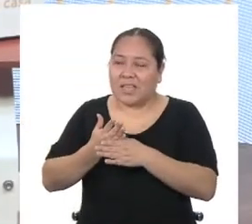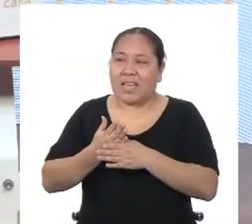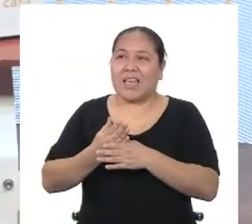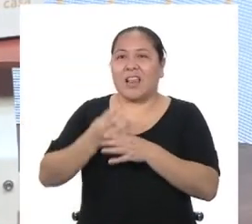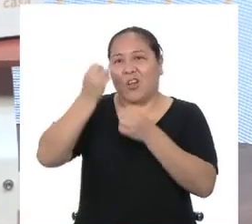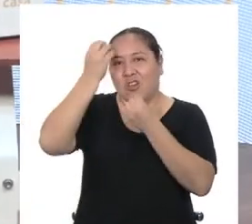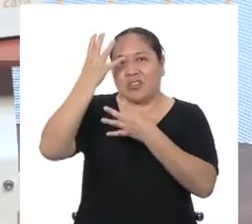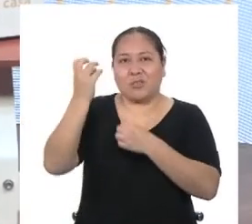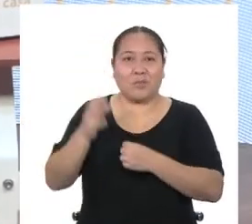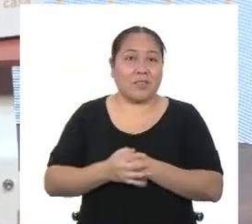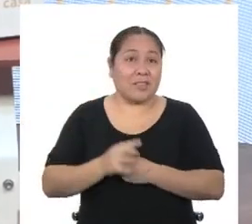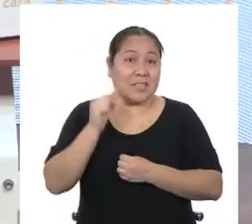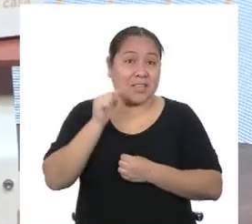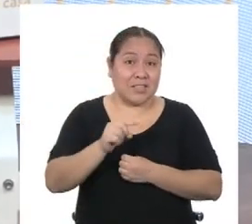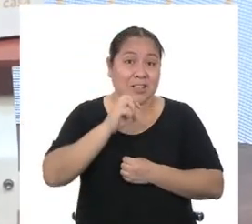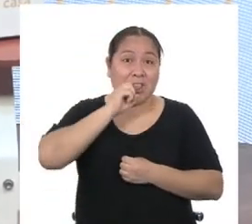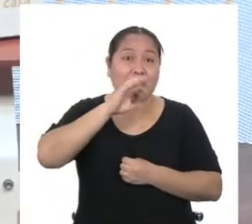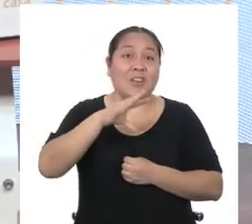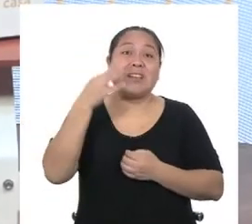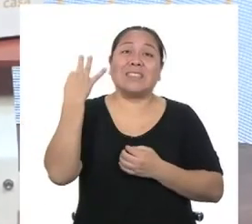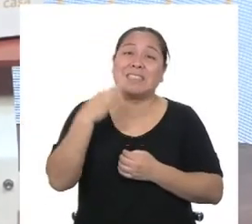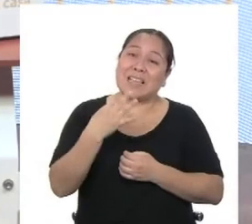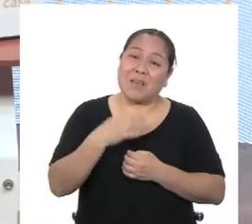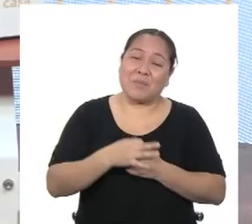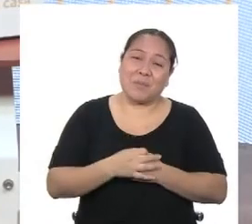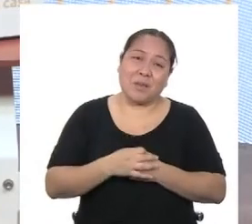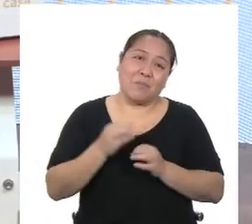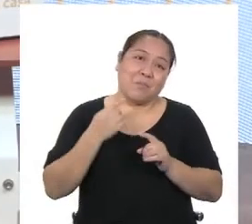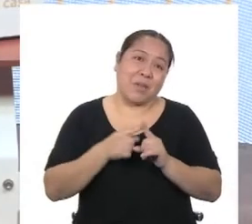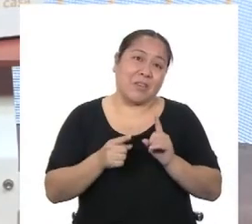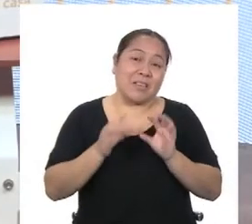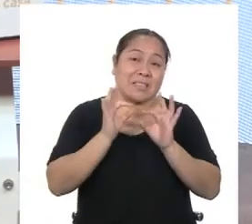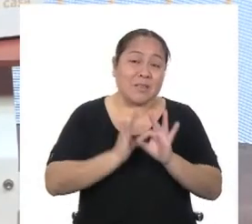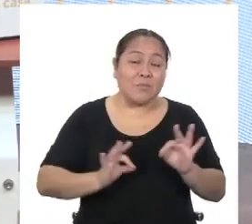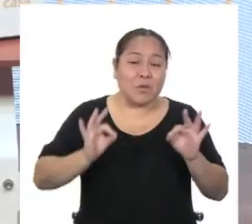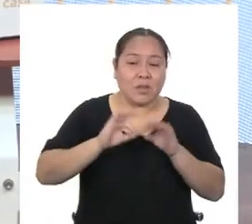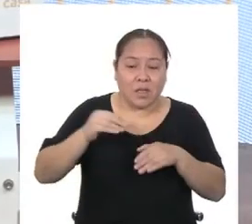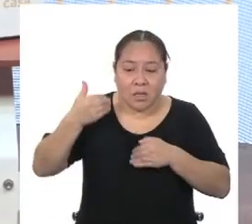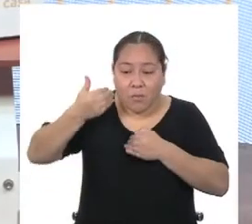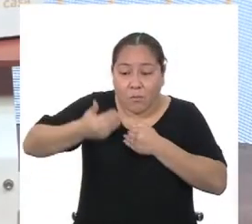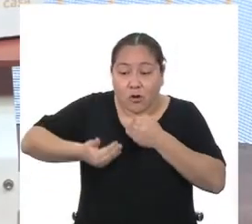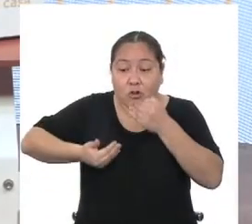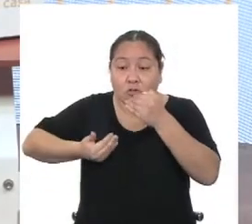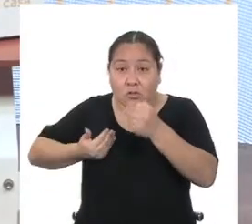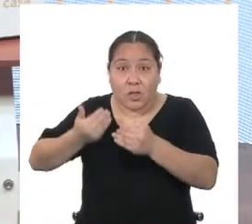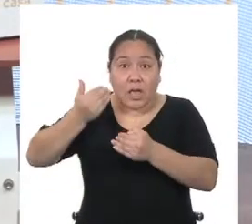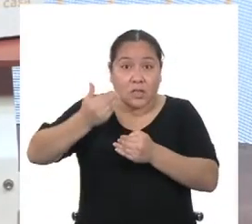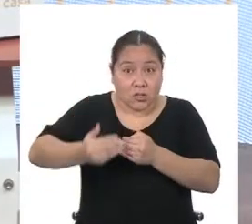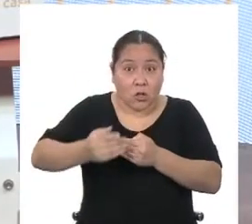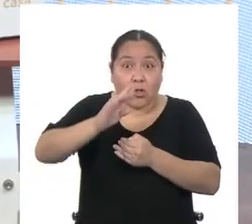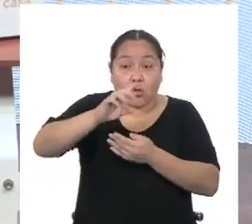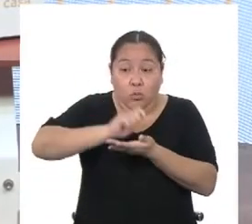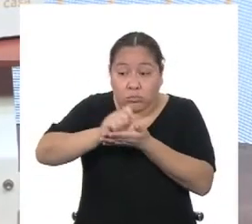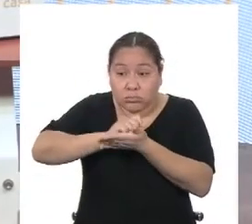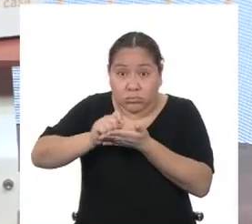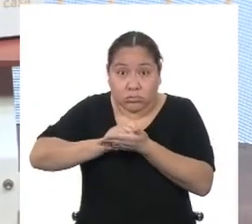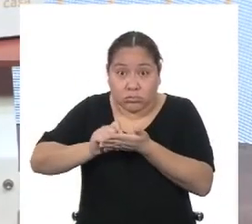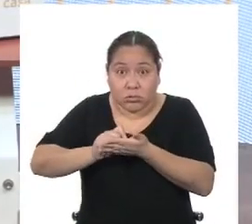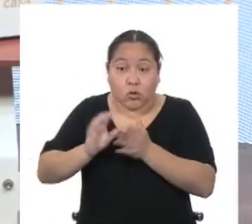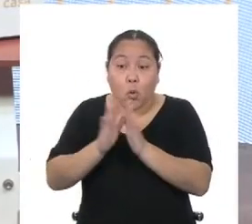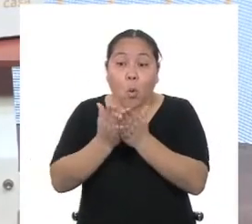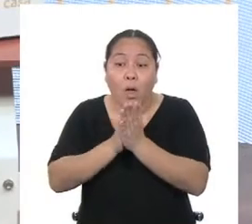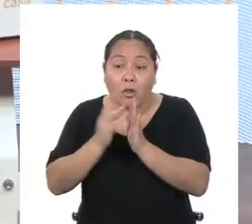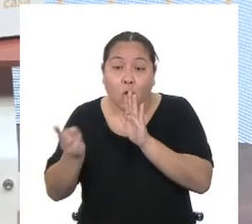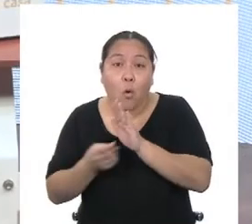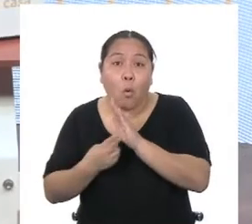Ah, y esto lo repito siempre. Pero es importante que registren todo el proceso de sus cálculos en sus cuadernos o en las hojas que tengan